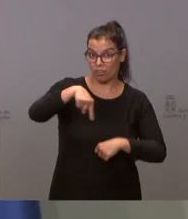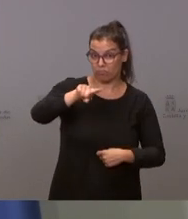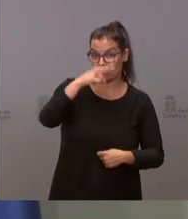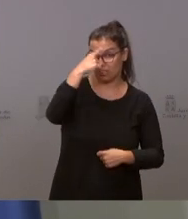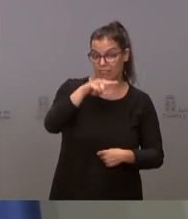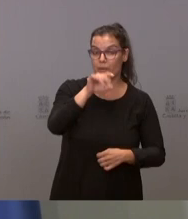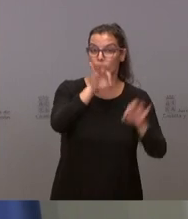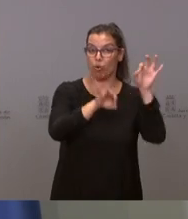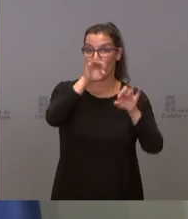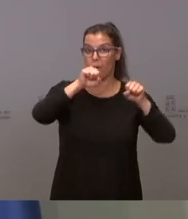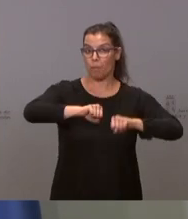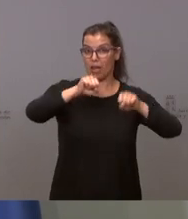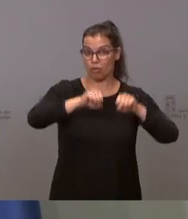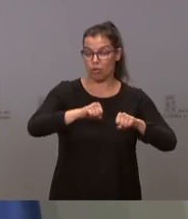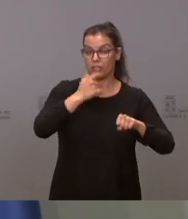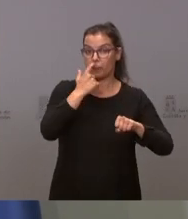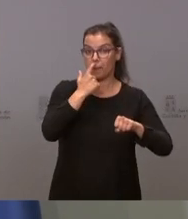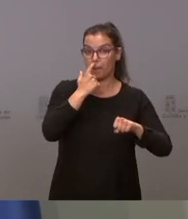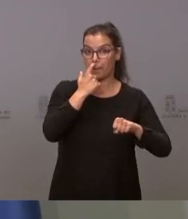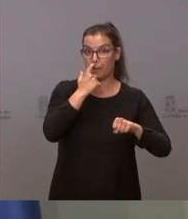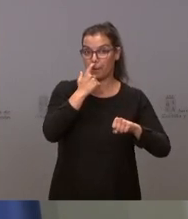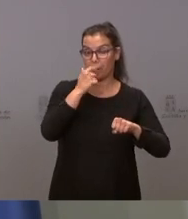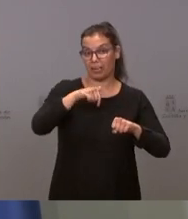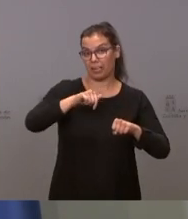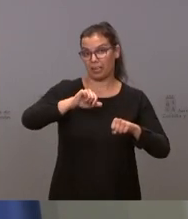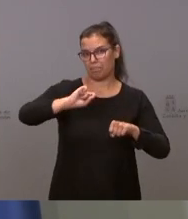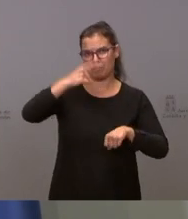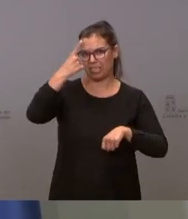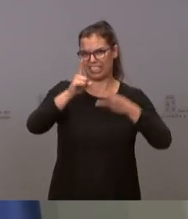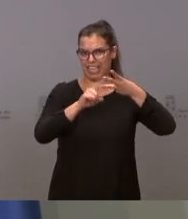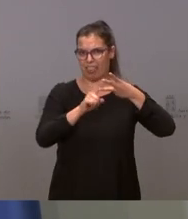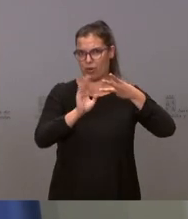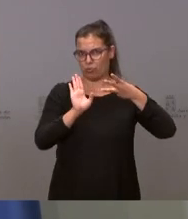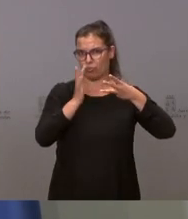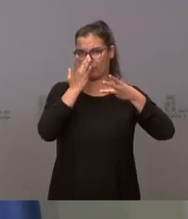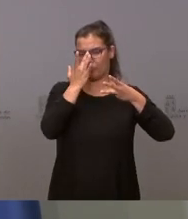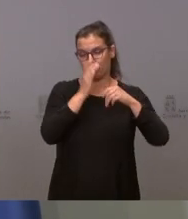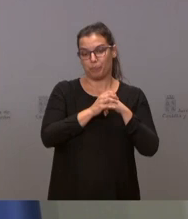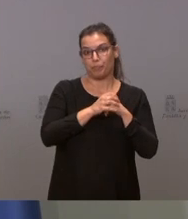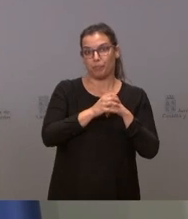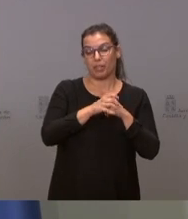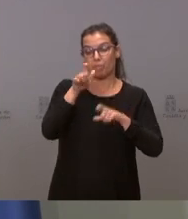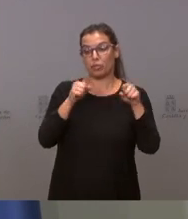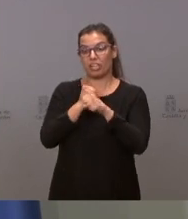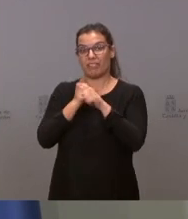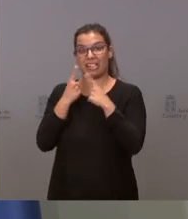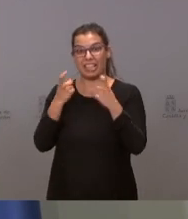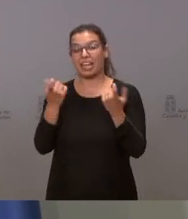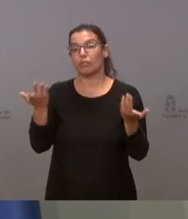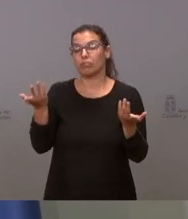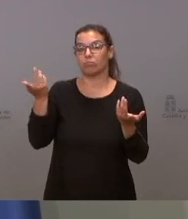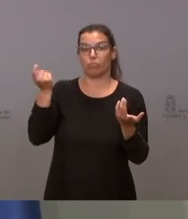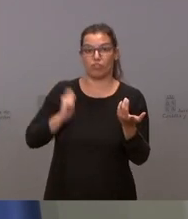nuestro porcentaje de población es el tercero más alto. La población esencial básicamente son sanitarios